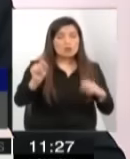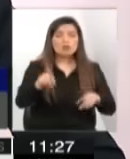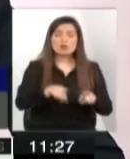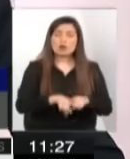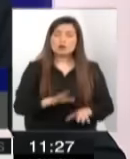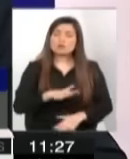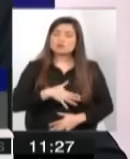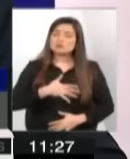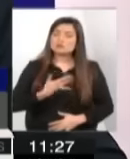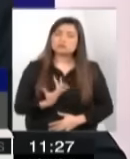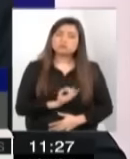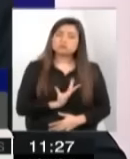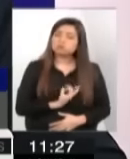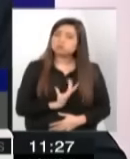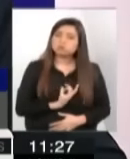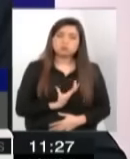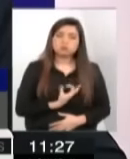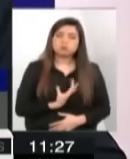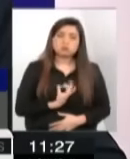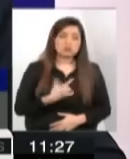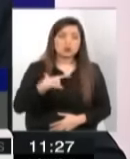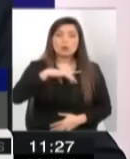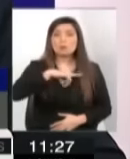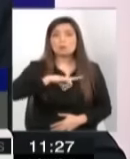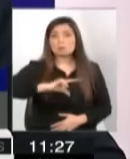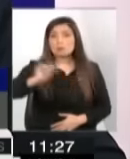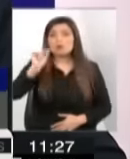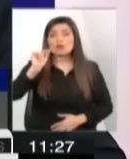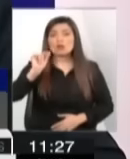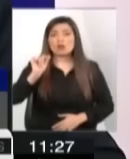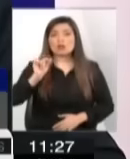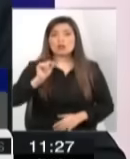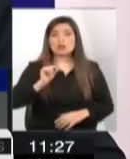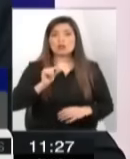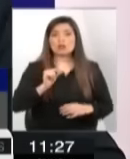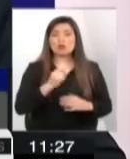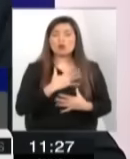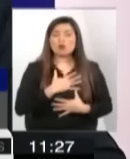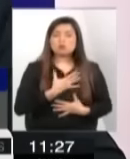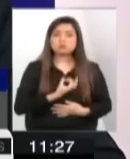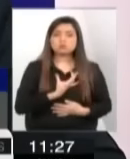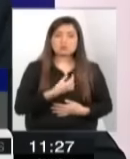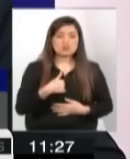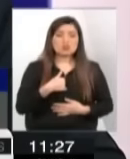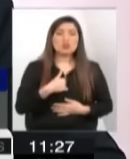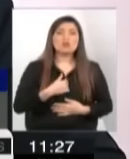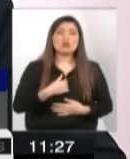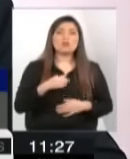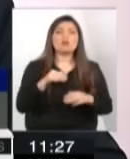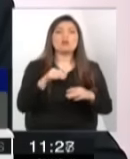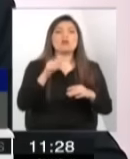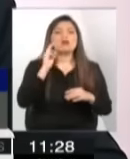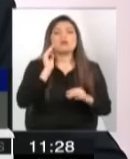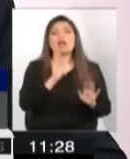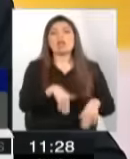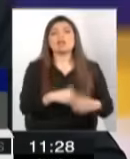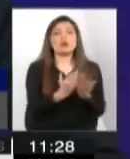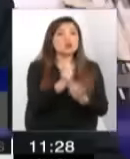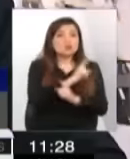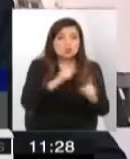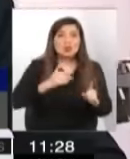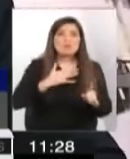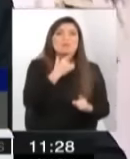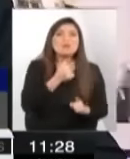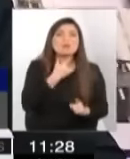me fui con el dolor de mi alma porque yo no quería dejar de estudiar. A mí me gustaba ir al colegio, liceo y